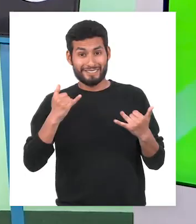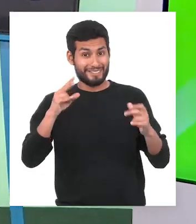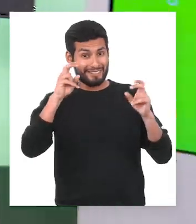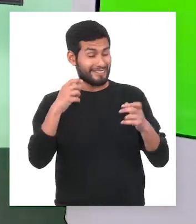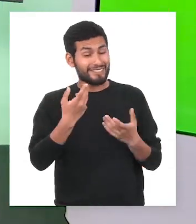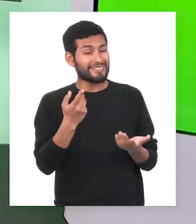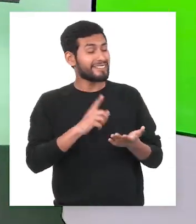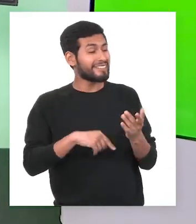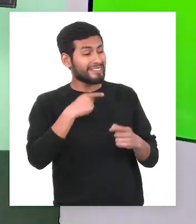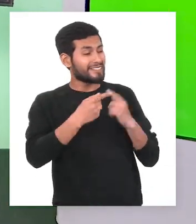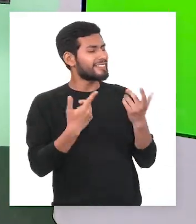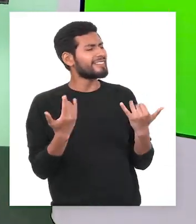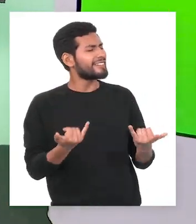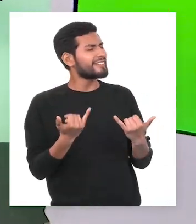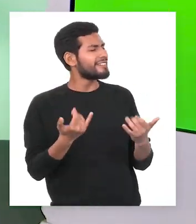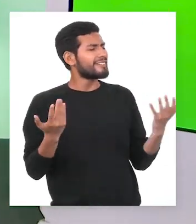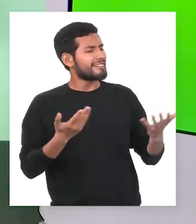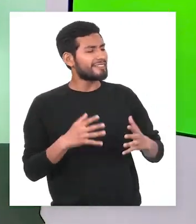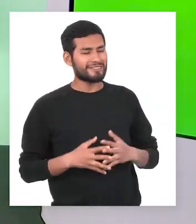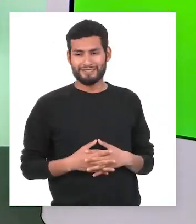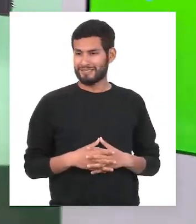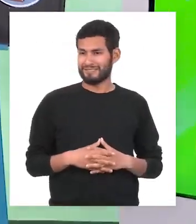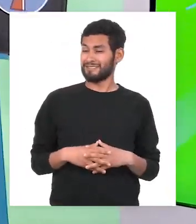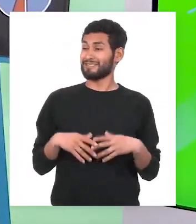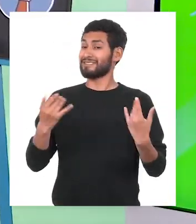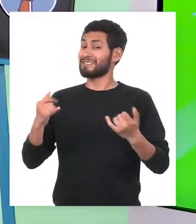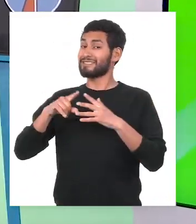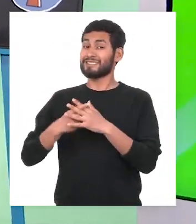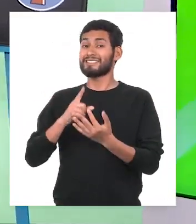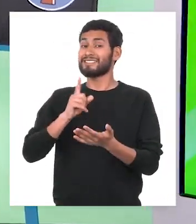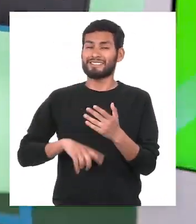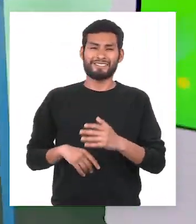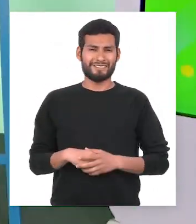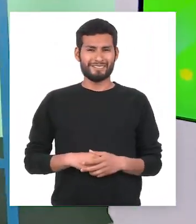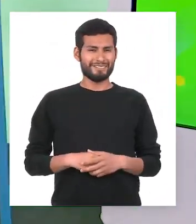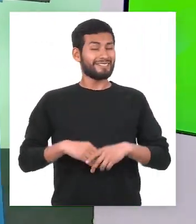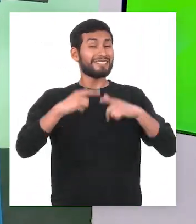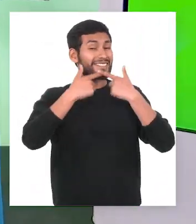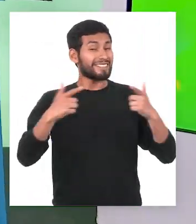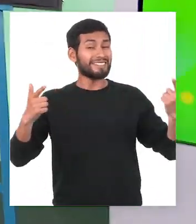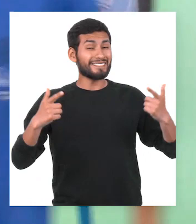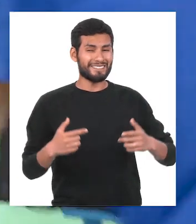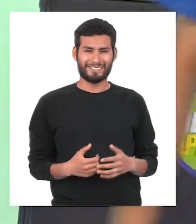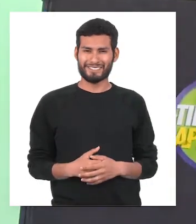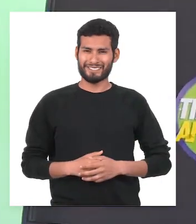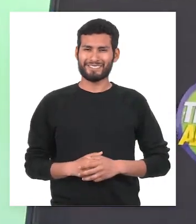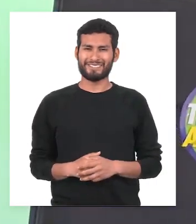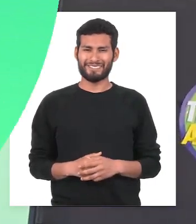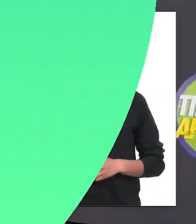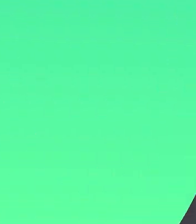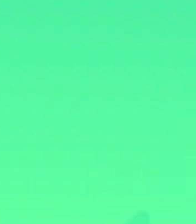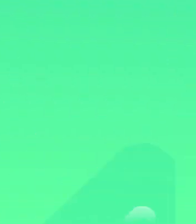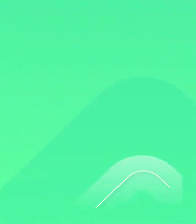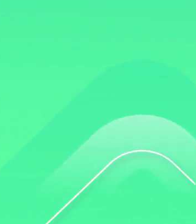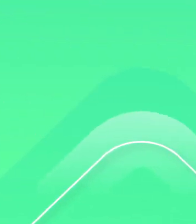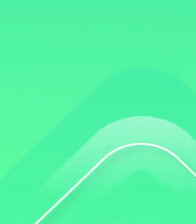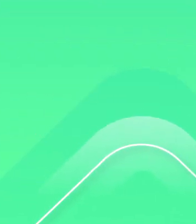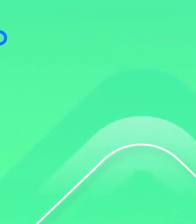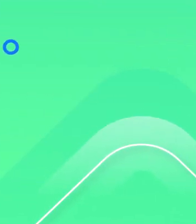tema de hoy? Cuéntanos, ¿qué nos toca ver en este momento? ¡Iniciamos con... ¡Lenguaje! ¡Lenguaje!